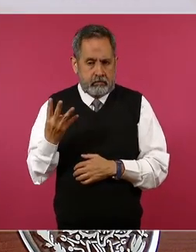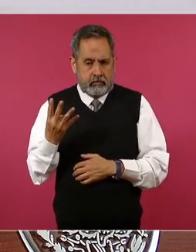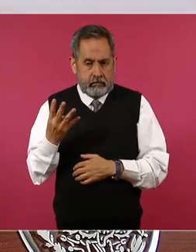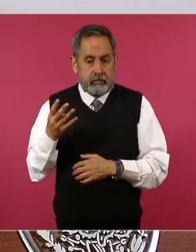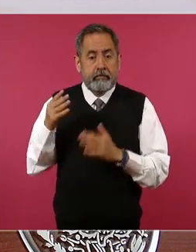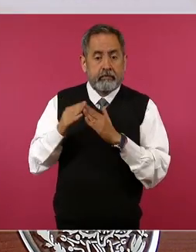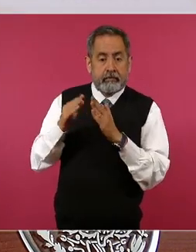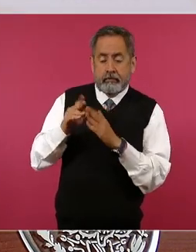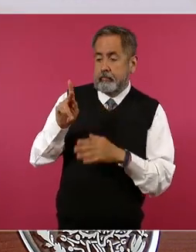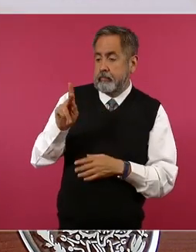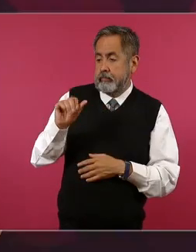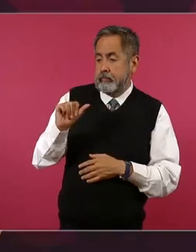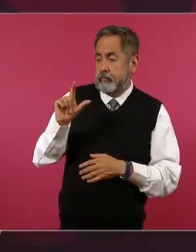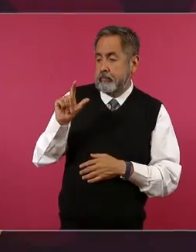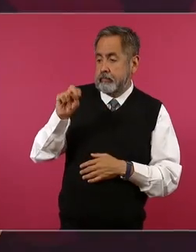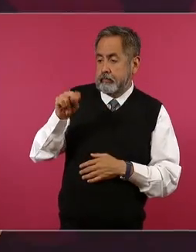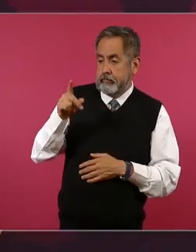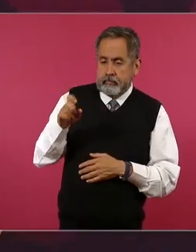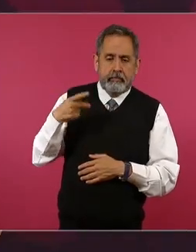de palenque